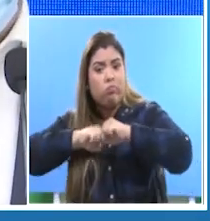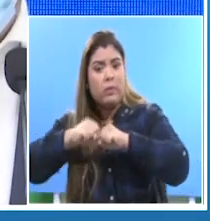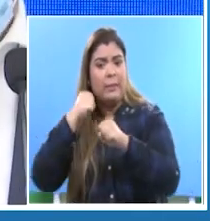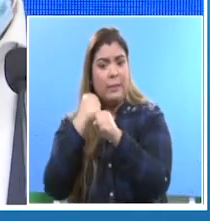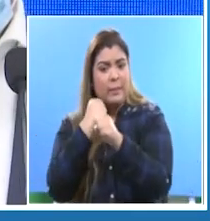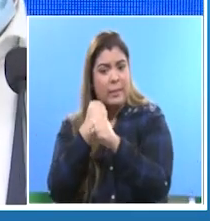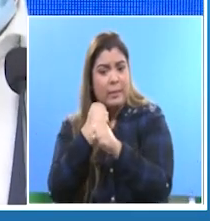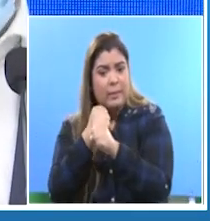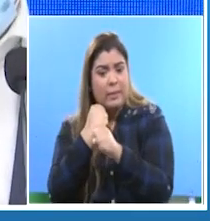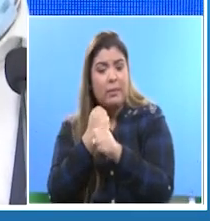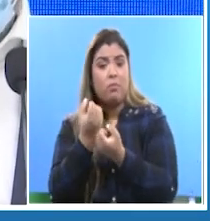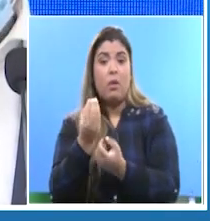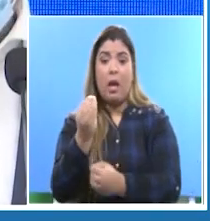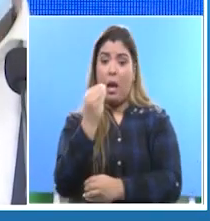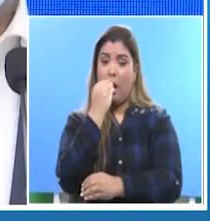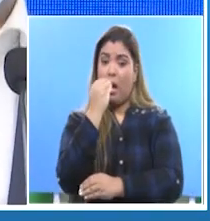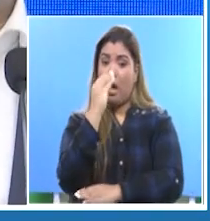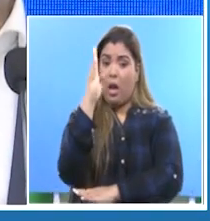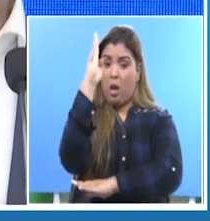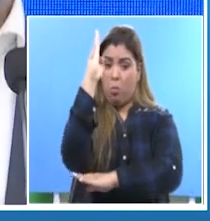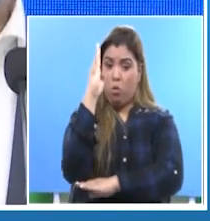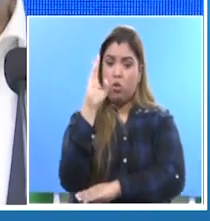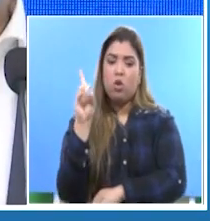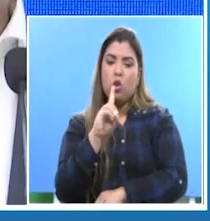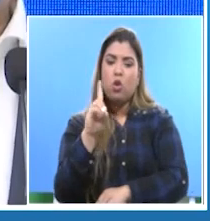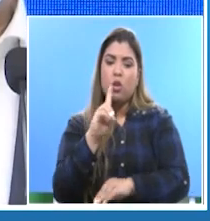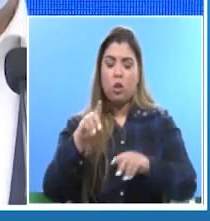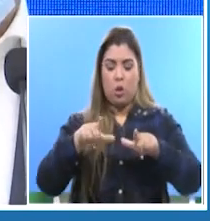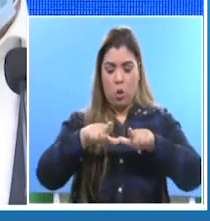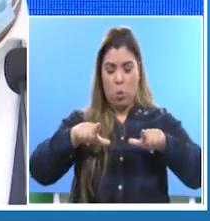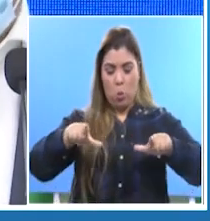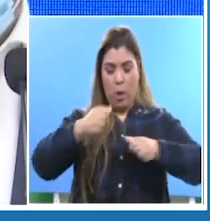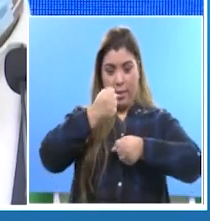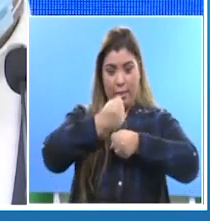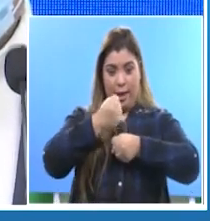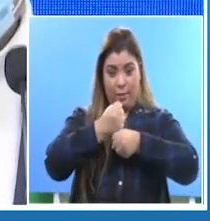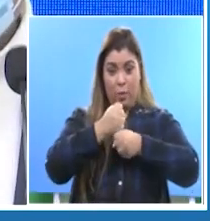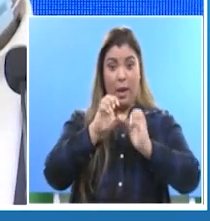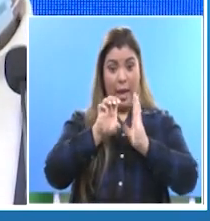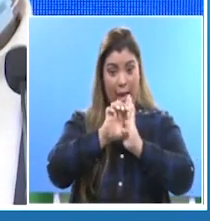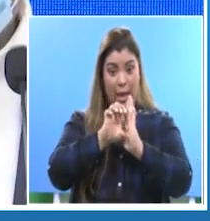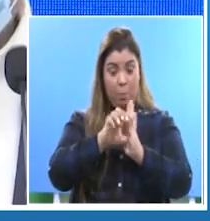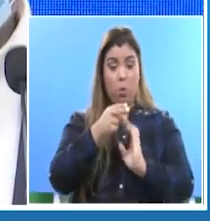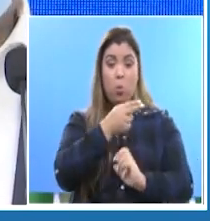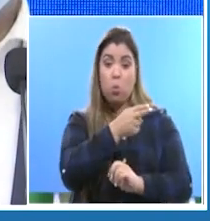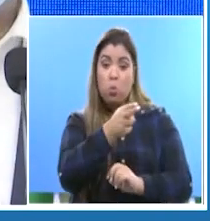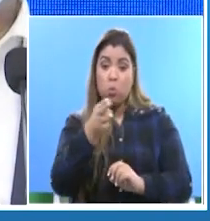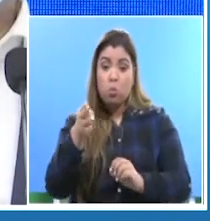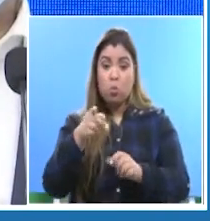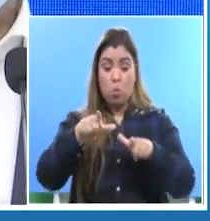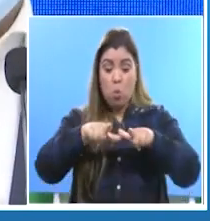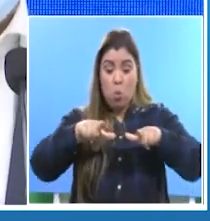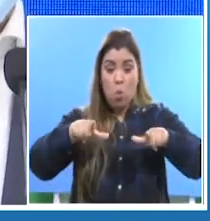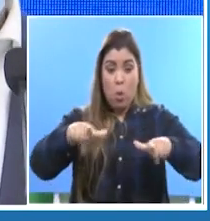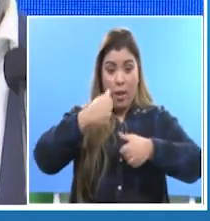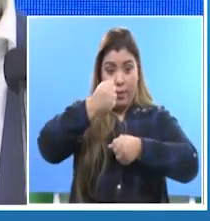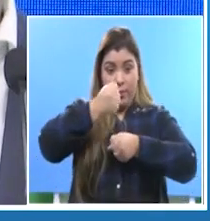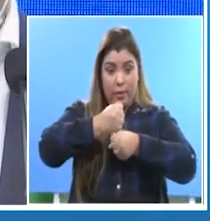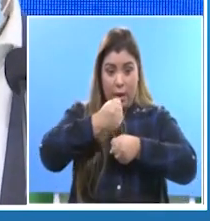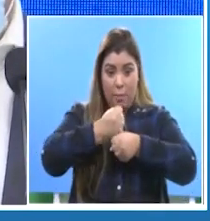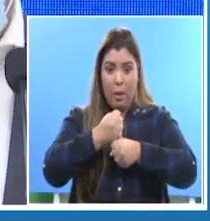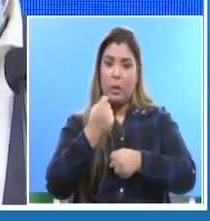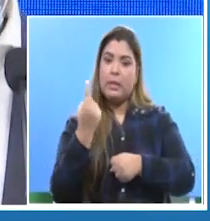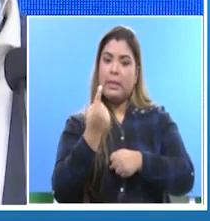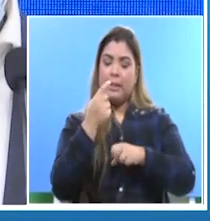hora de almorzar en el trabajo. Por ello, es que es importante que